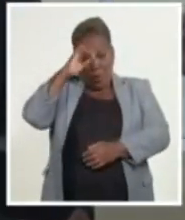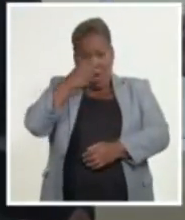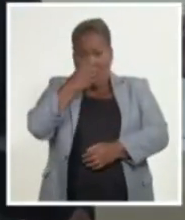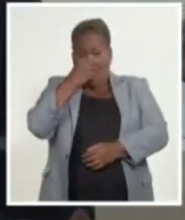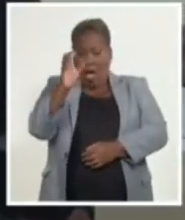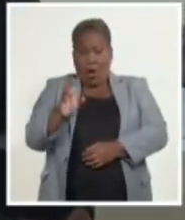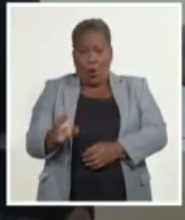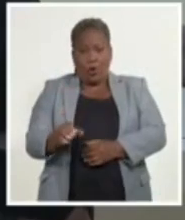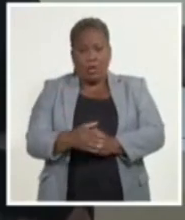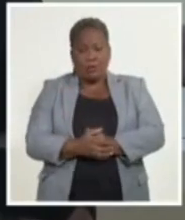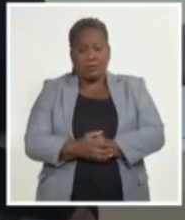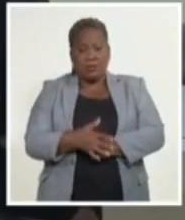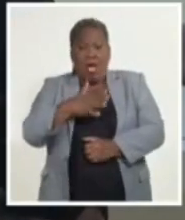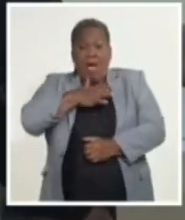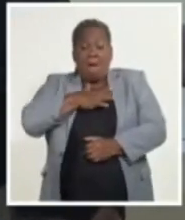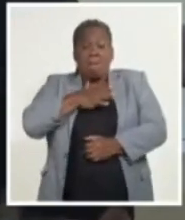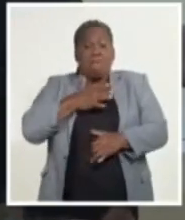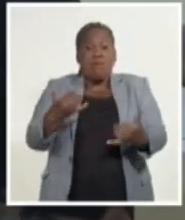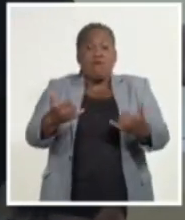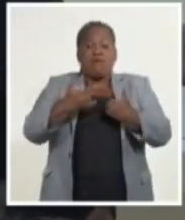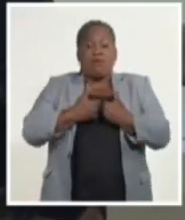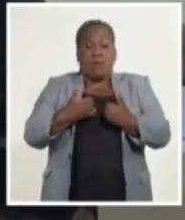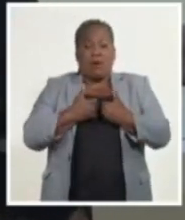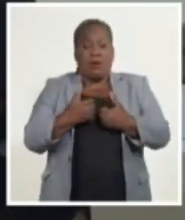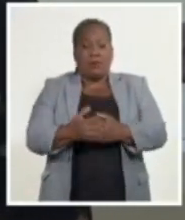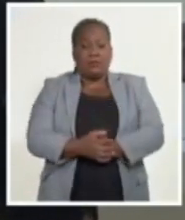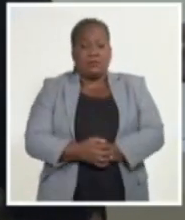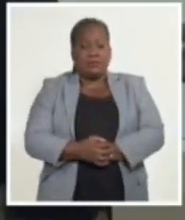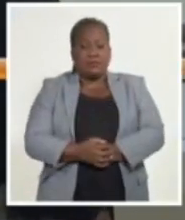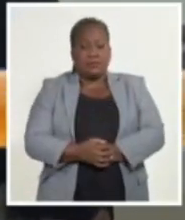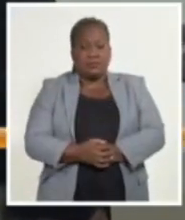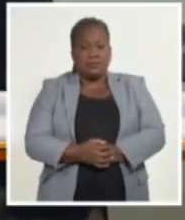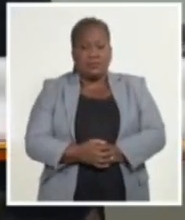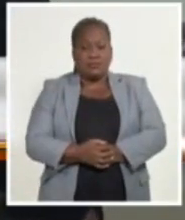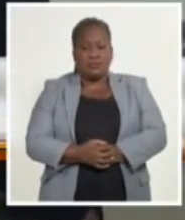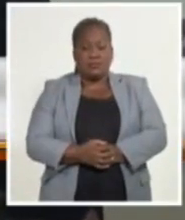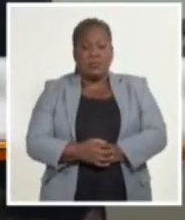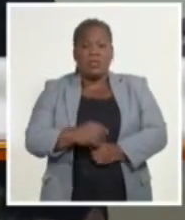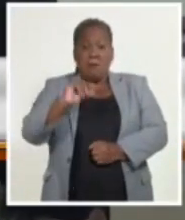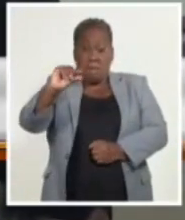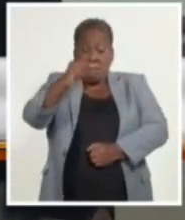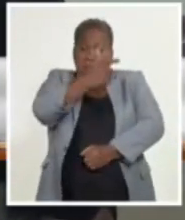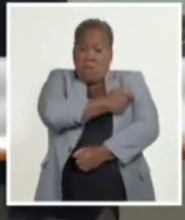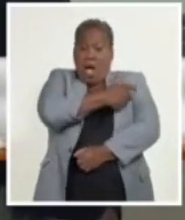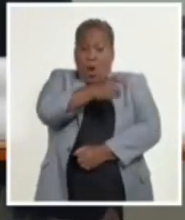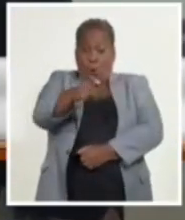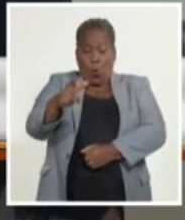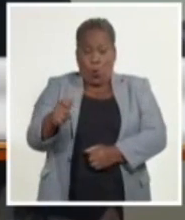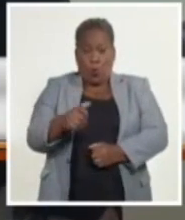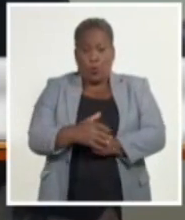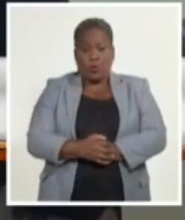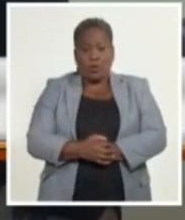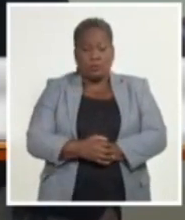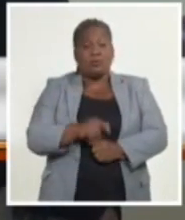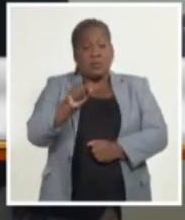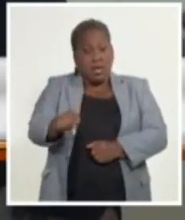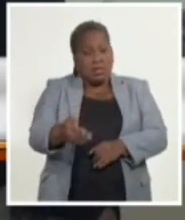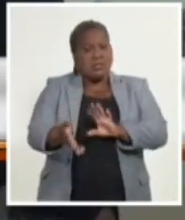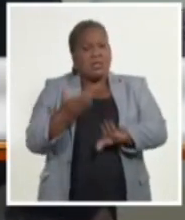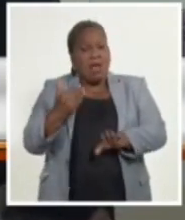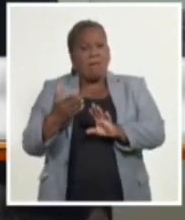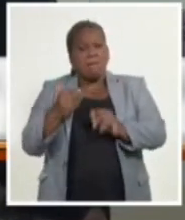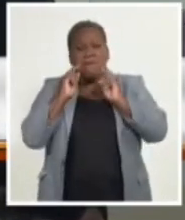informado que una de las vacunas que están salvando